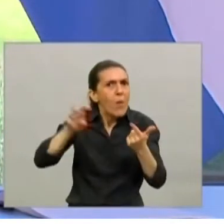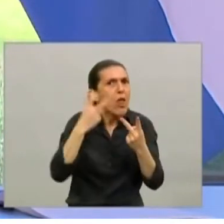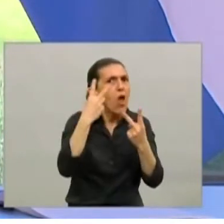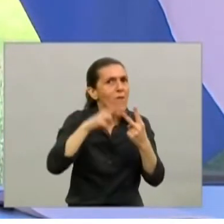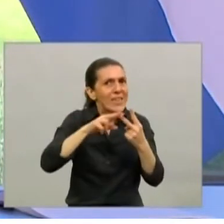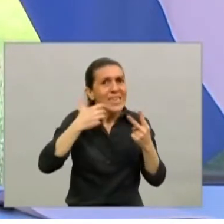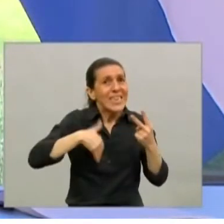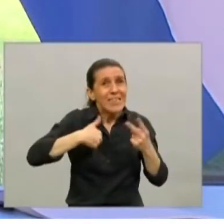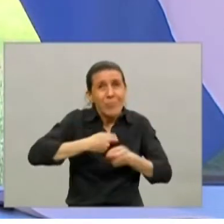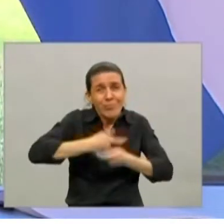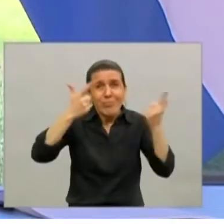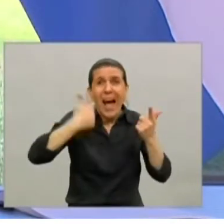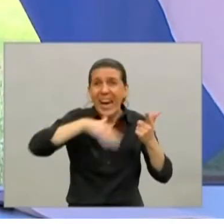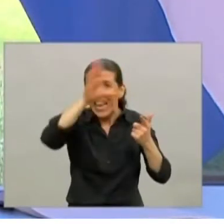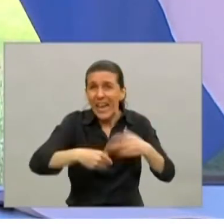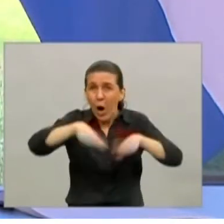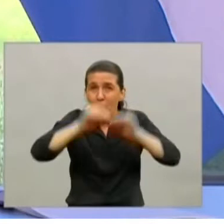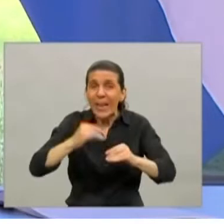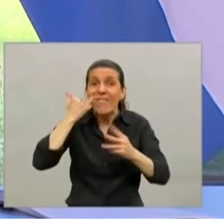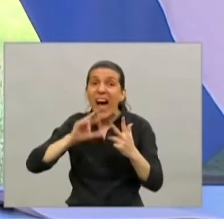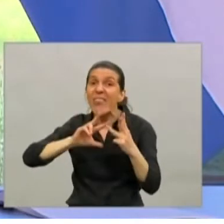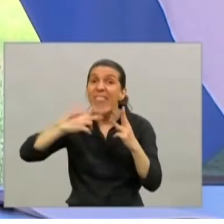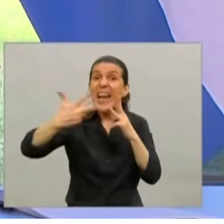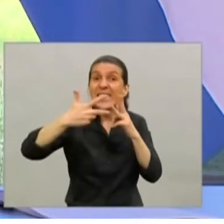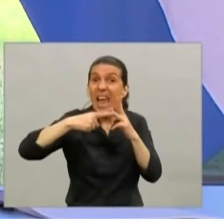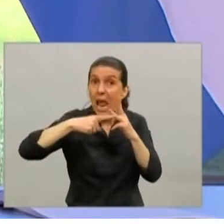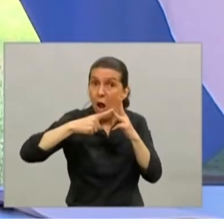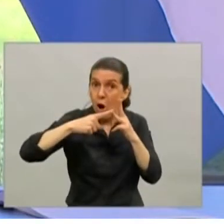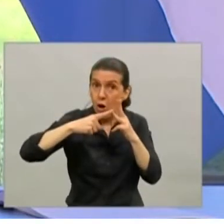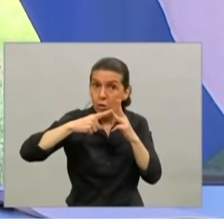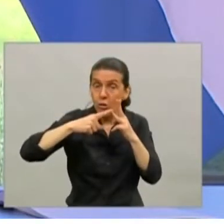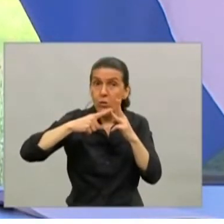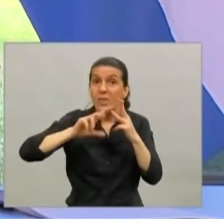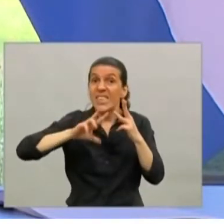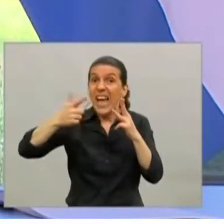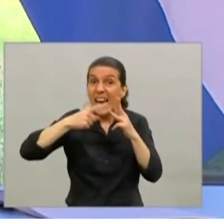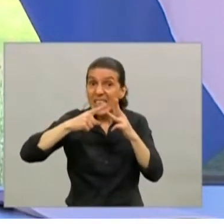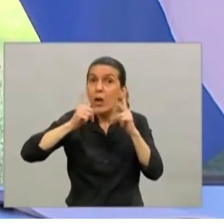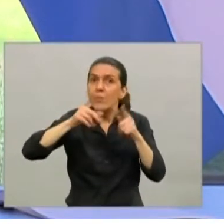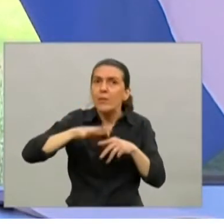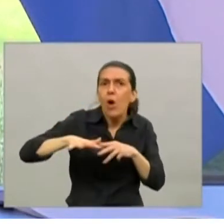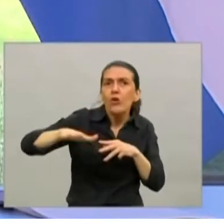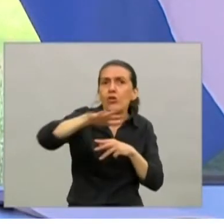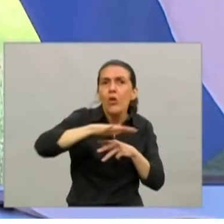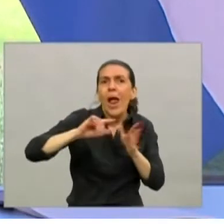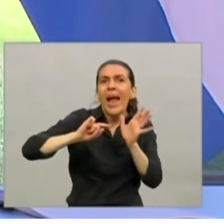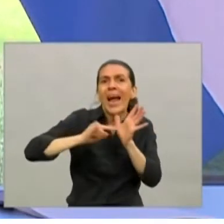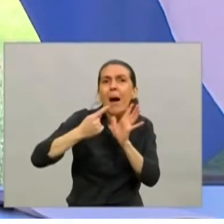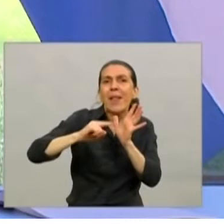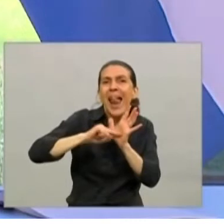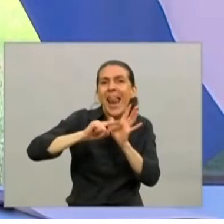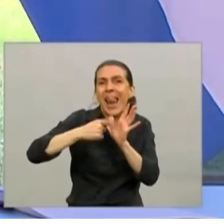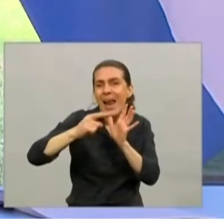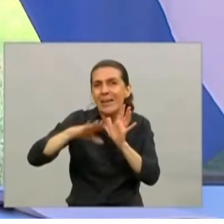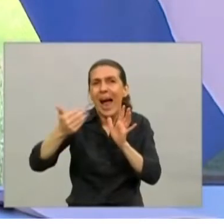ahora vamos a darlo por una tercera vez en esta zona del área metropolitana de Buenos